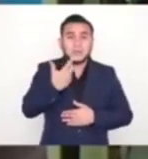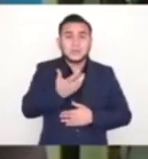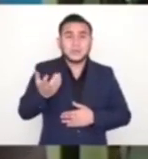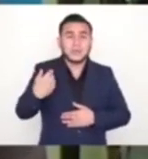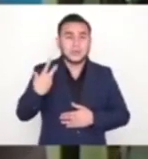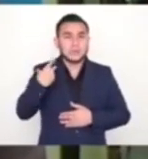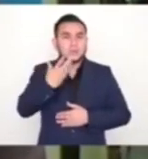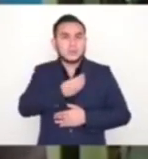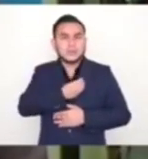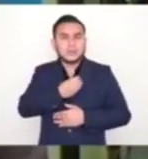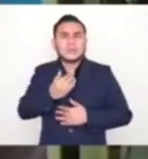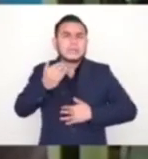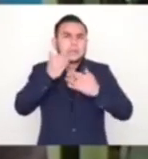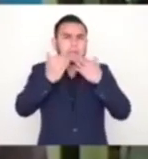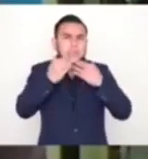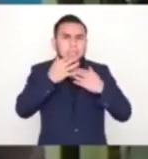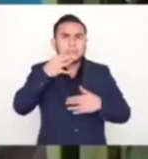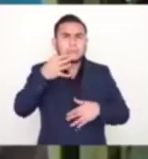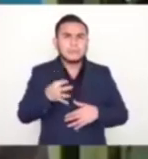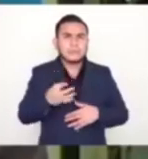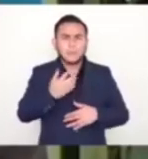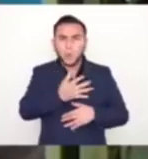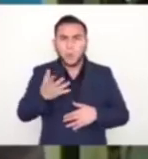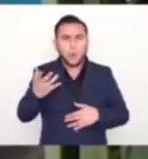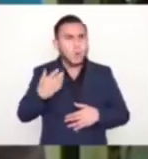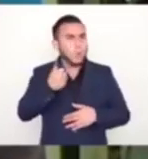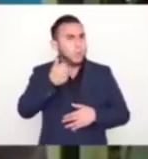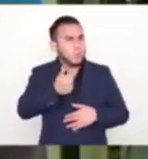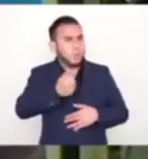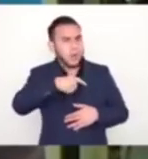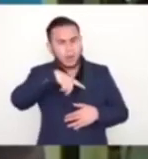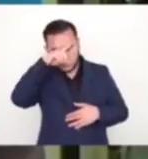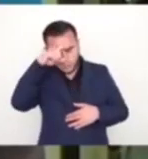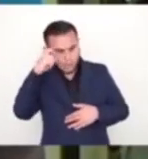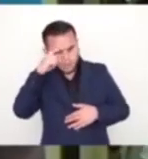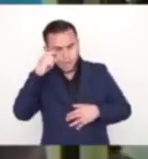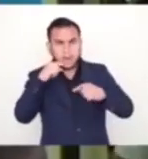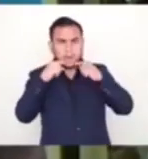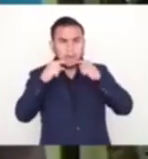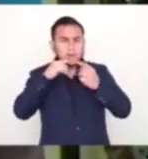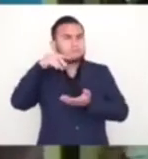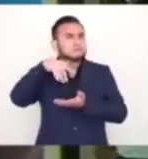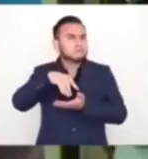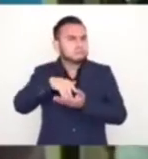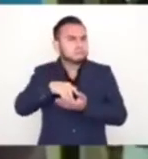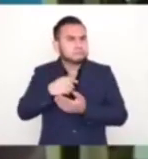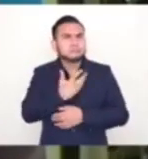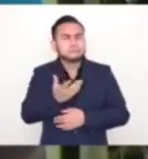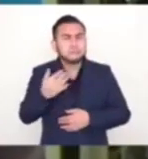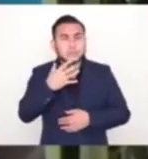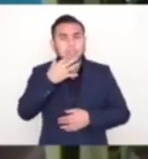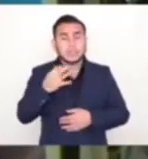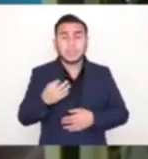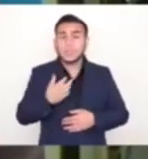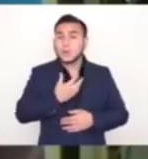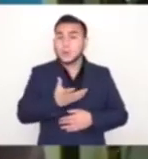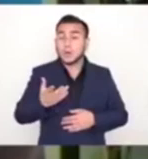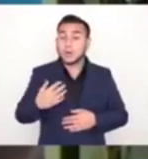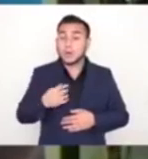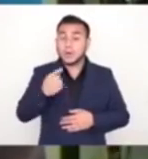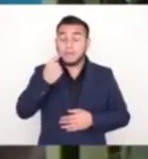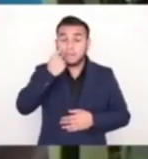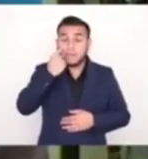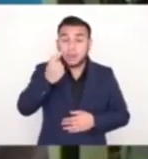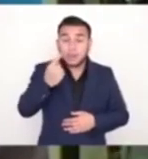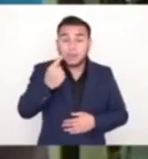nosotros digamos, pues no, está apartada de los propósitos o de los fines demócratas cristianos, está lejos de la concepción del bien común, al contrario.